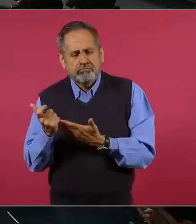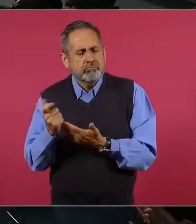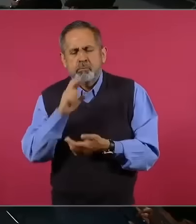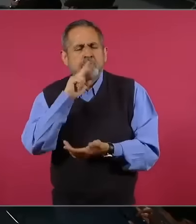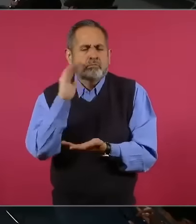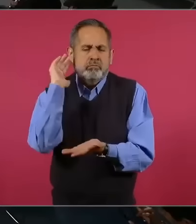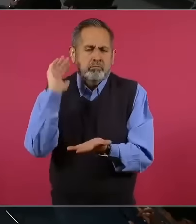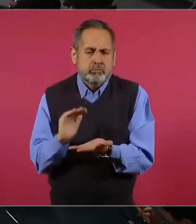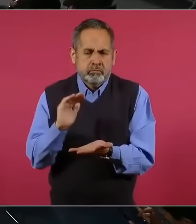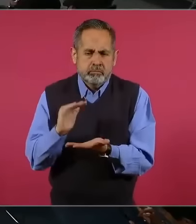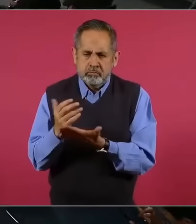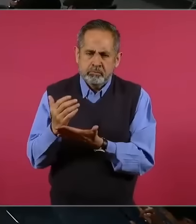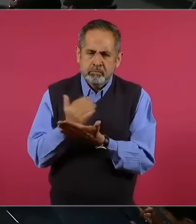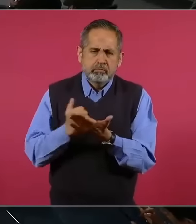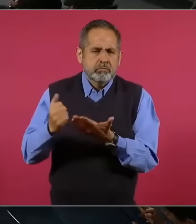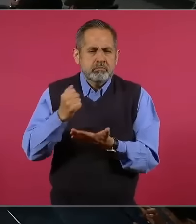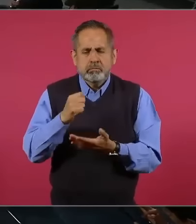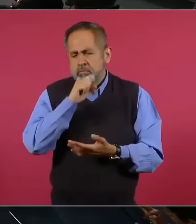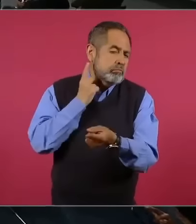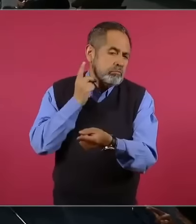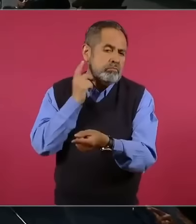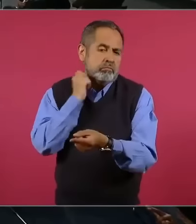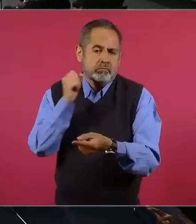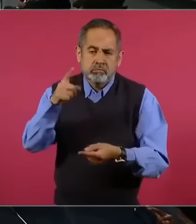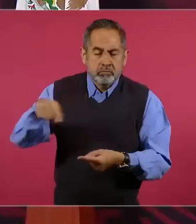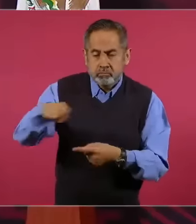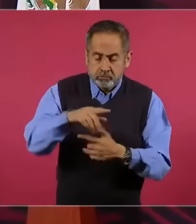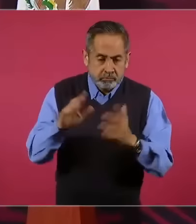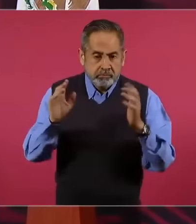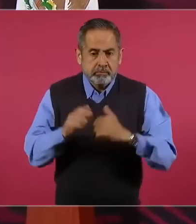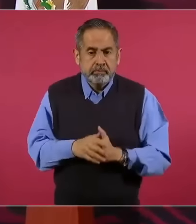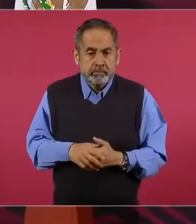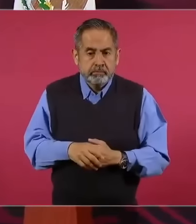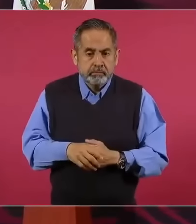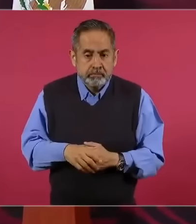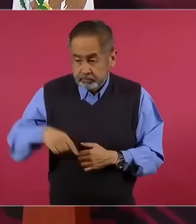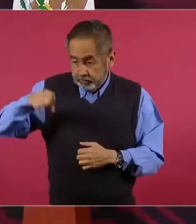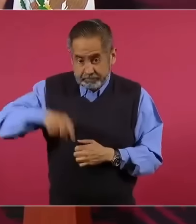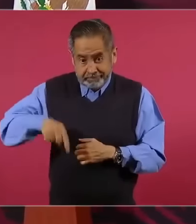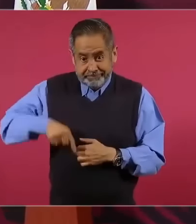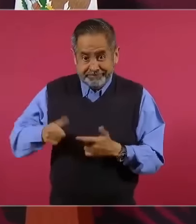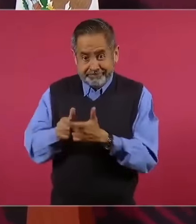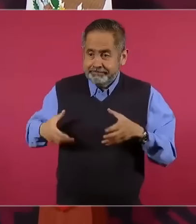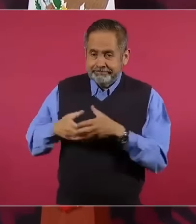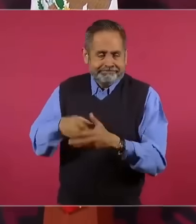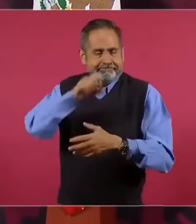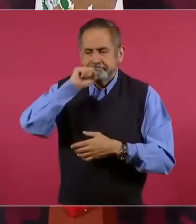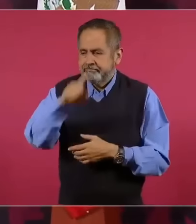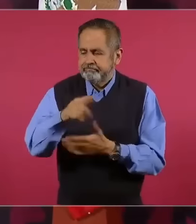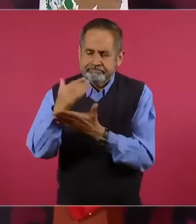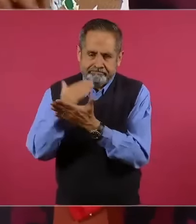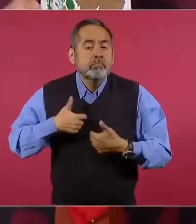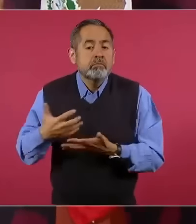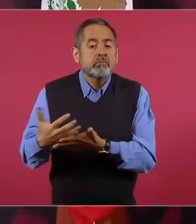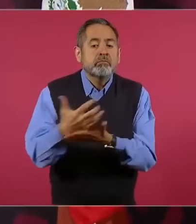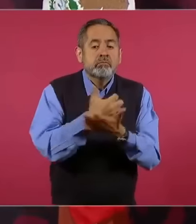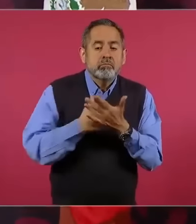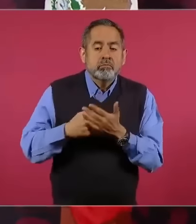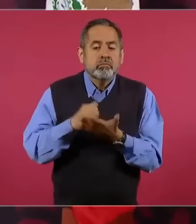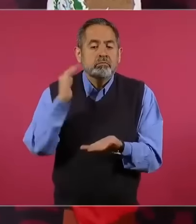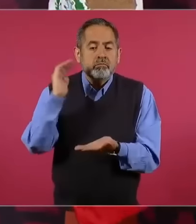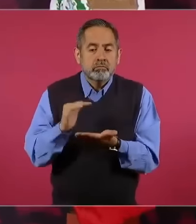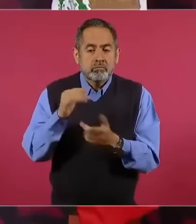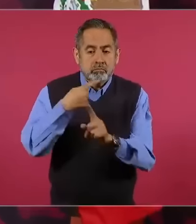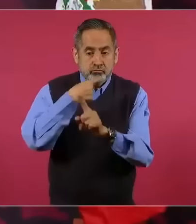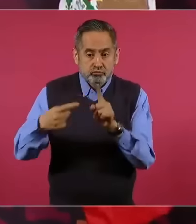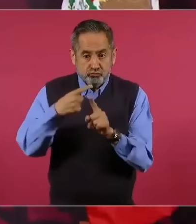sueldos, los diputados, los senadores. Aquí, desde luego, en el Ejecutivo, yo gano menos de